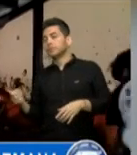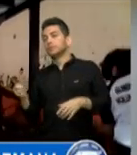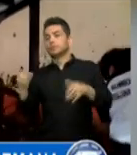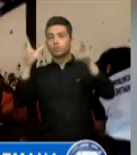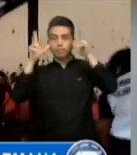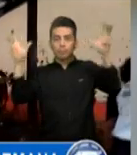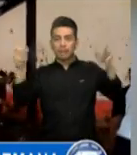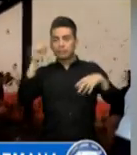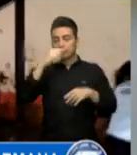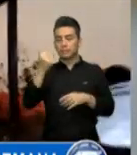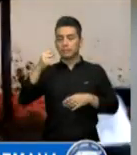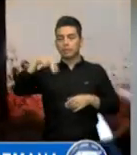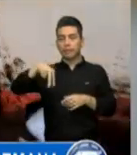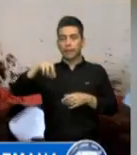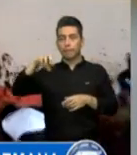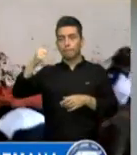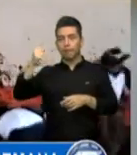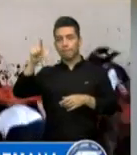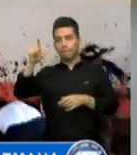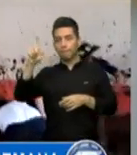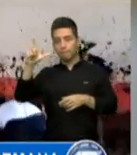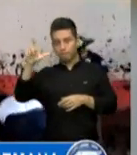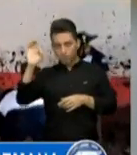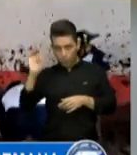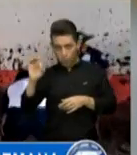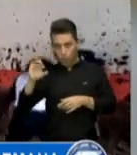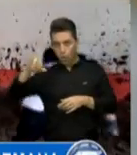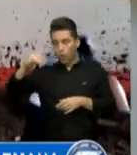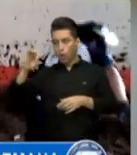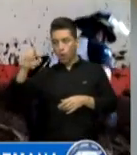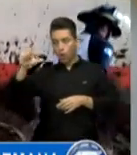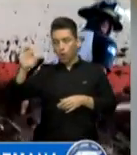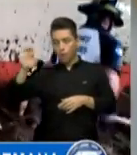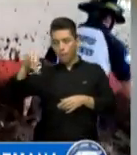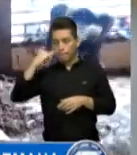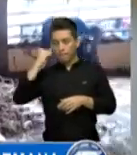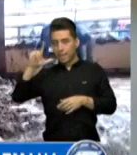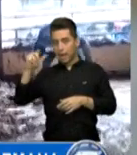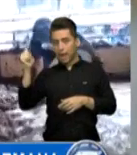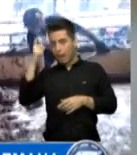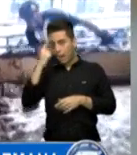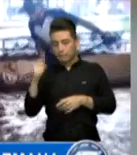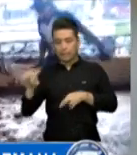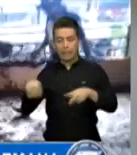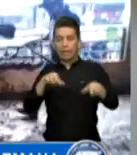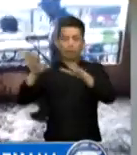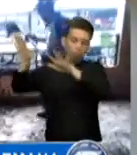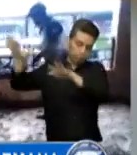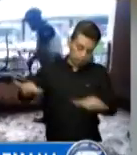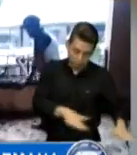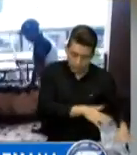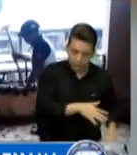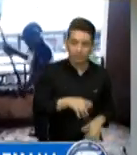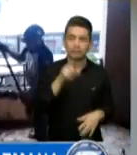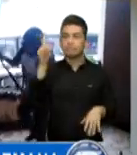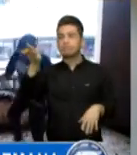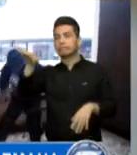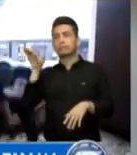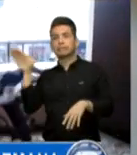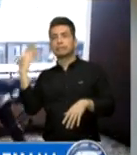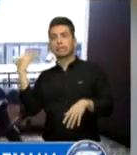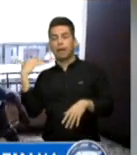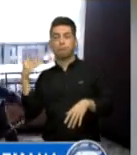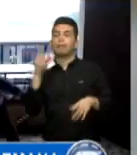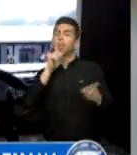registró una persona arrastrada por un río y un deslizamiento se registró en la Unión Zacapa. Más de 4,600 personas han